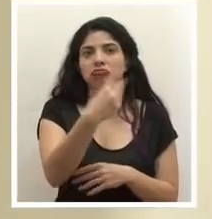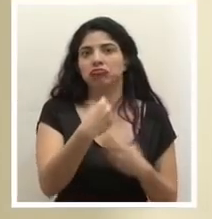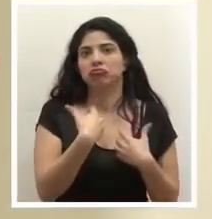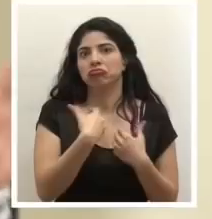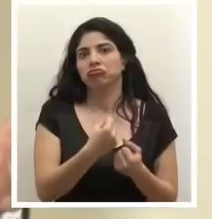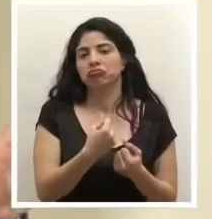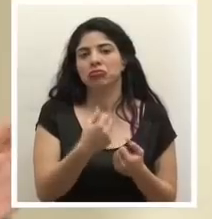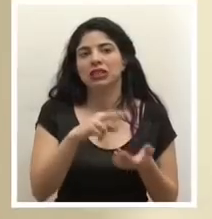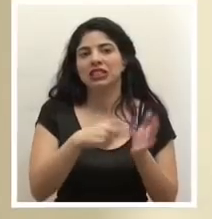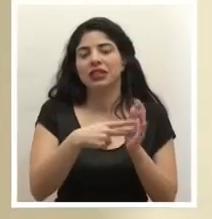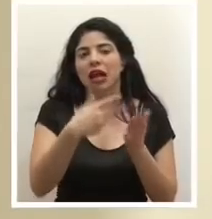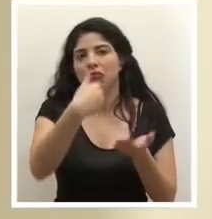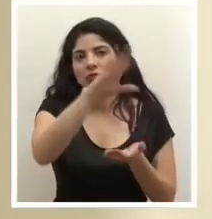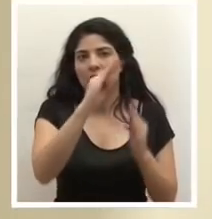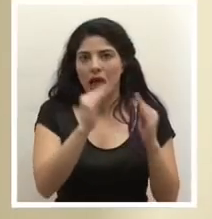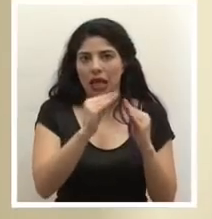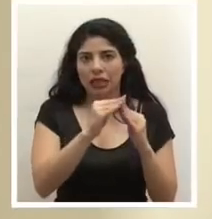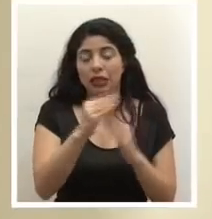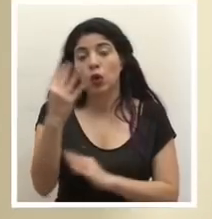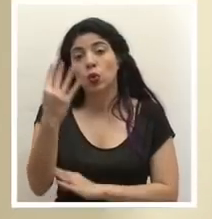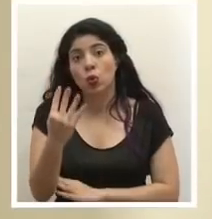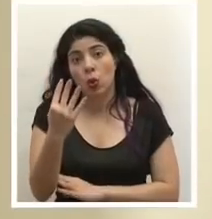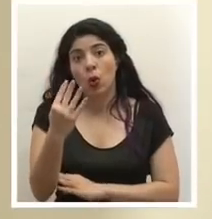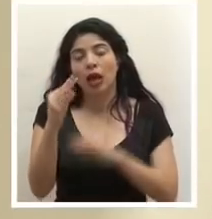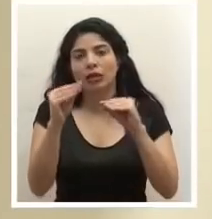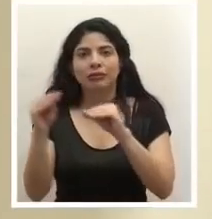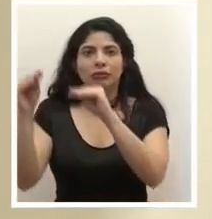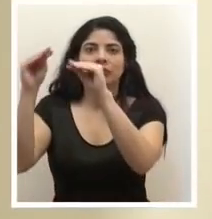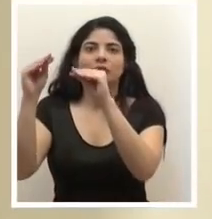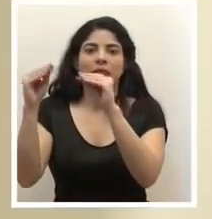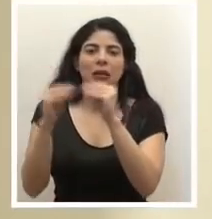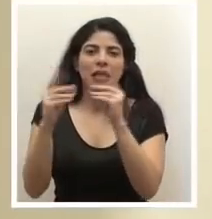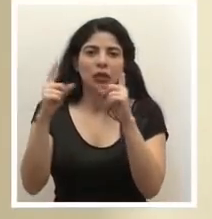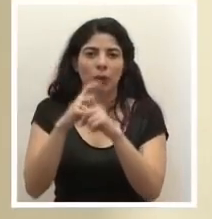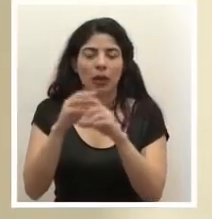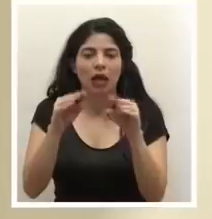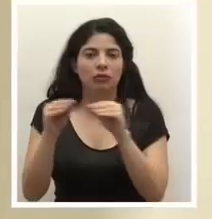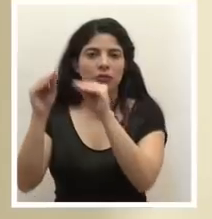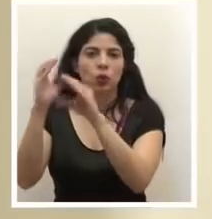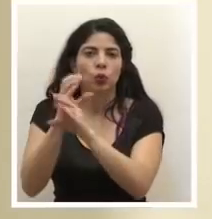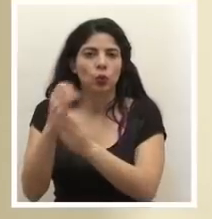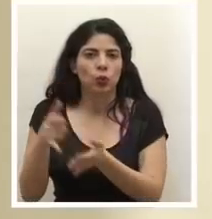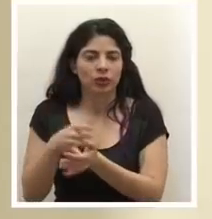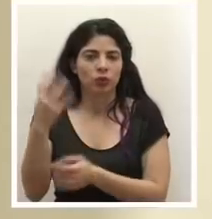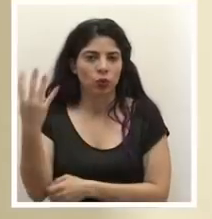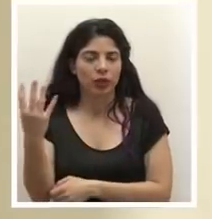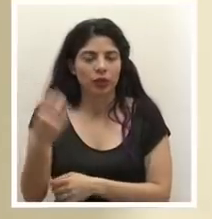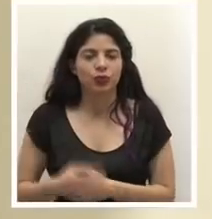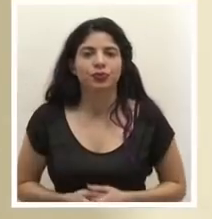se les envió a la casa, y cuatro se elevaron de complejidad y fueron enviados a cuidados intensivos.